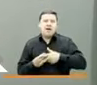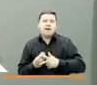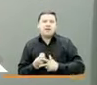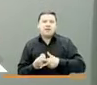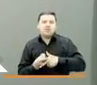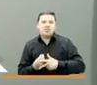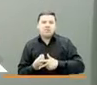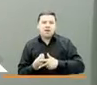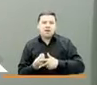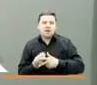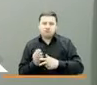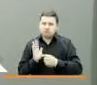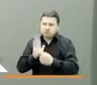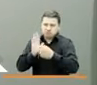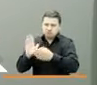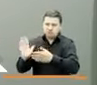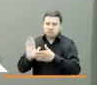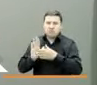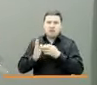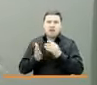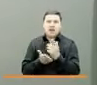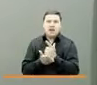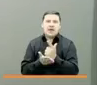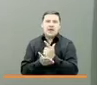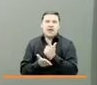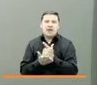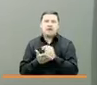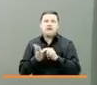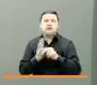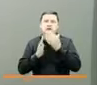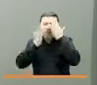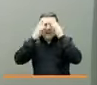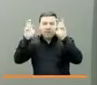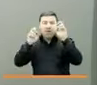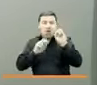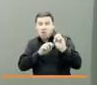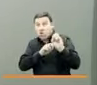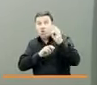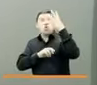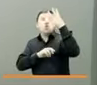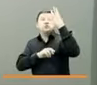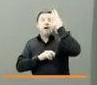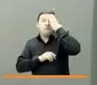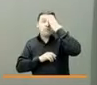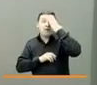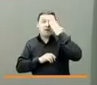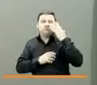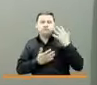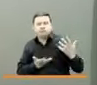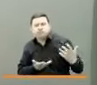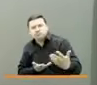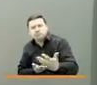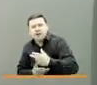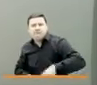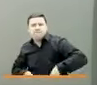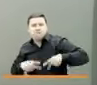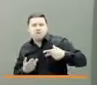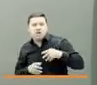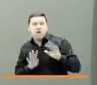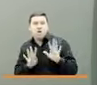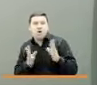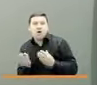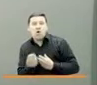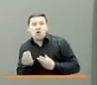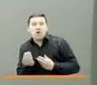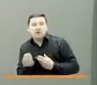lo vea. Este libro, una luz por su memoria, recoge las biografías de los nueve concejales